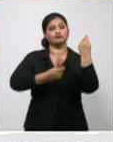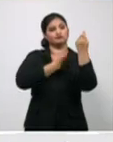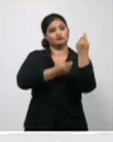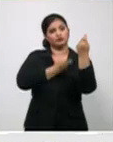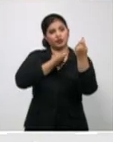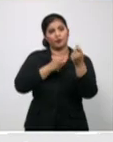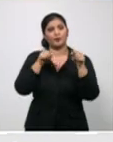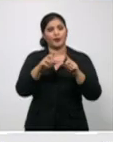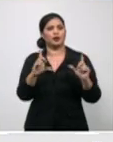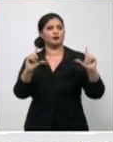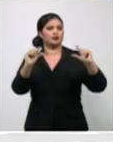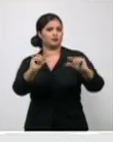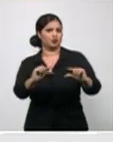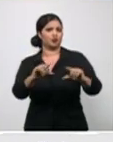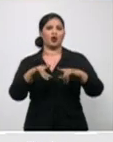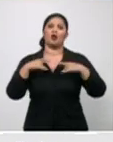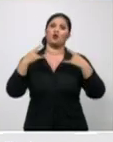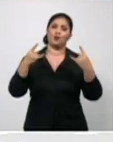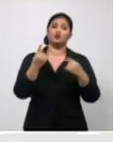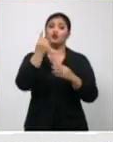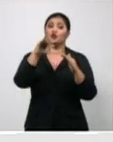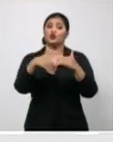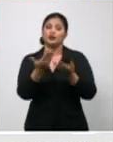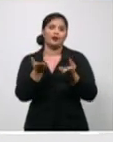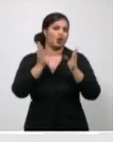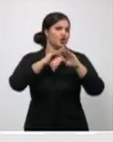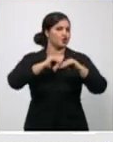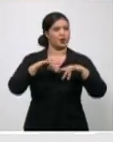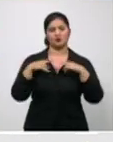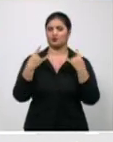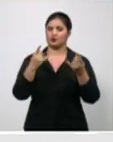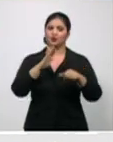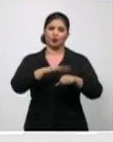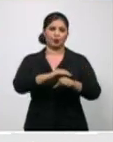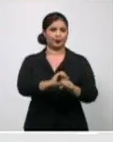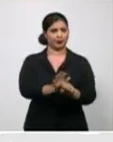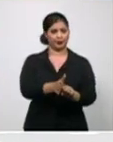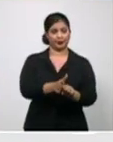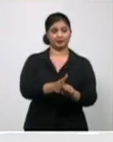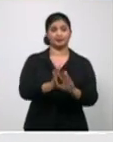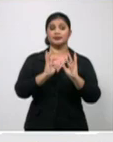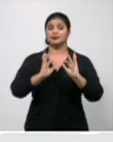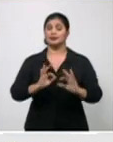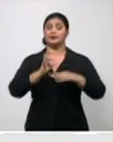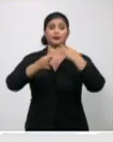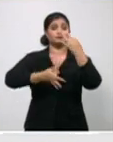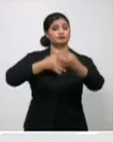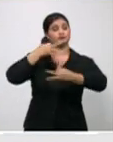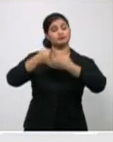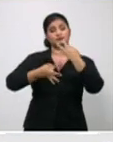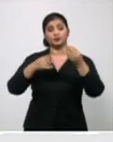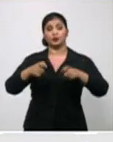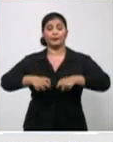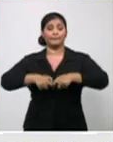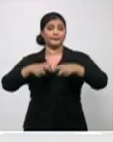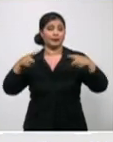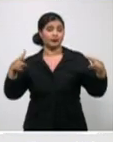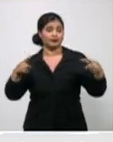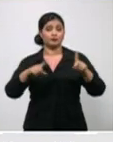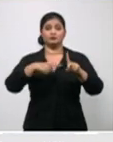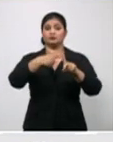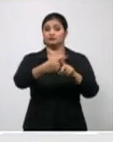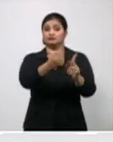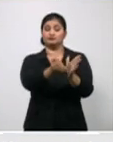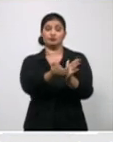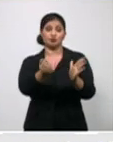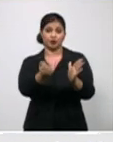inferior. Y como siempre digo, en la medida que se incrementa el número de personas que